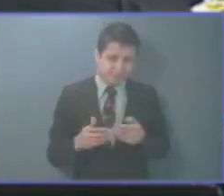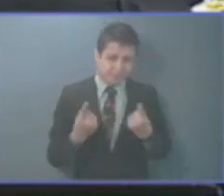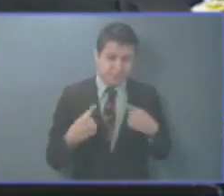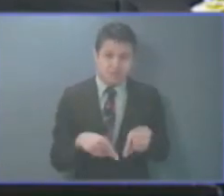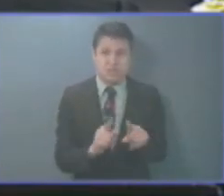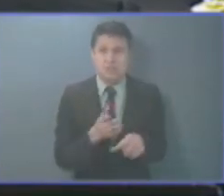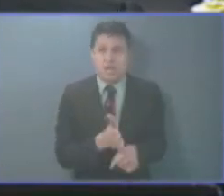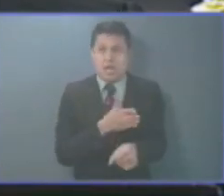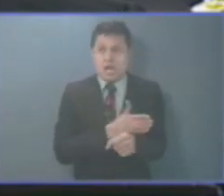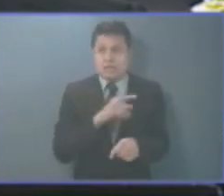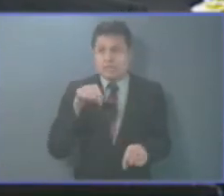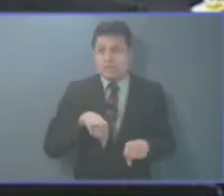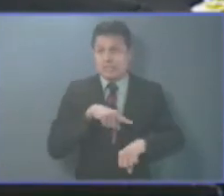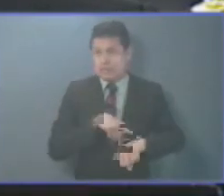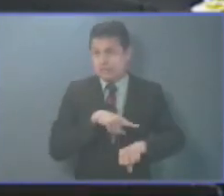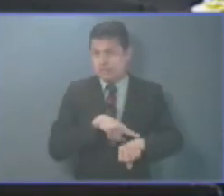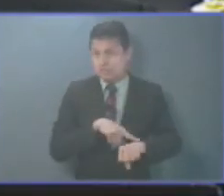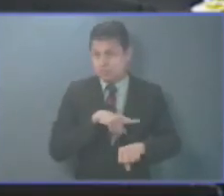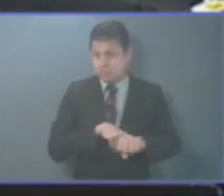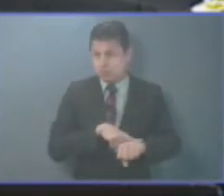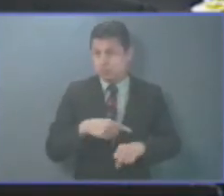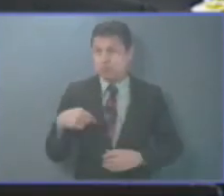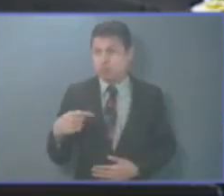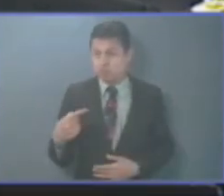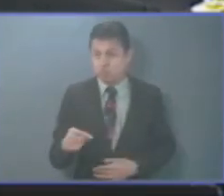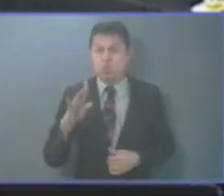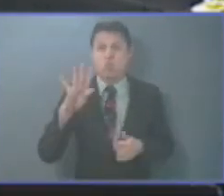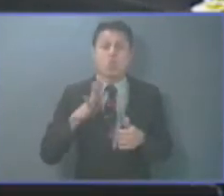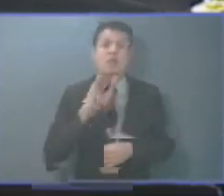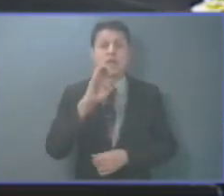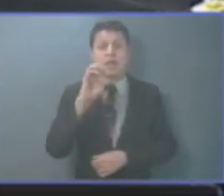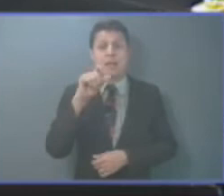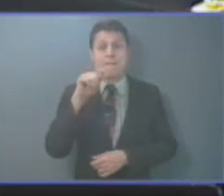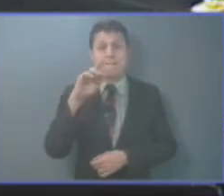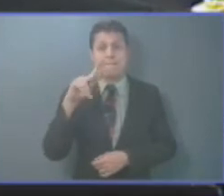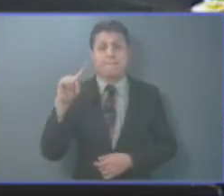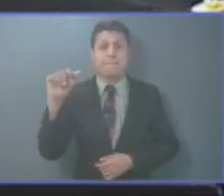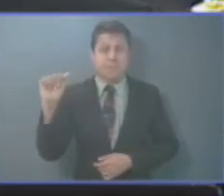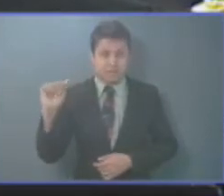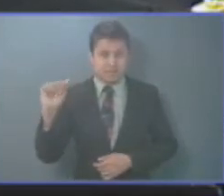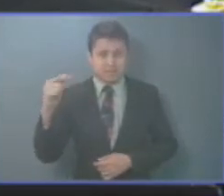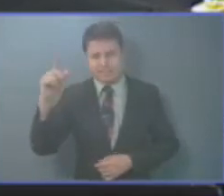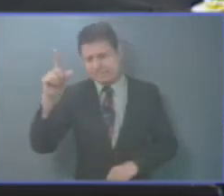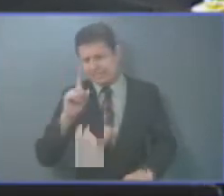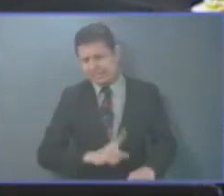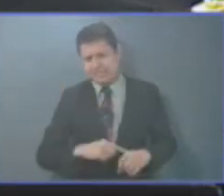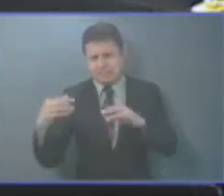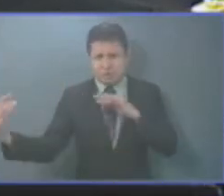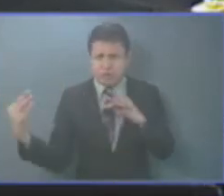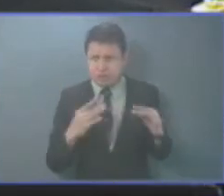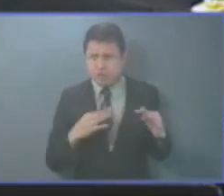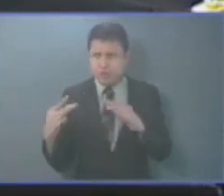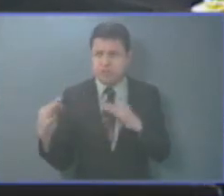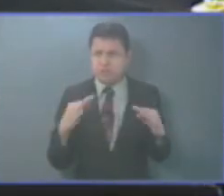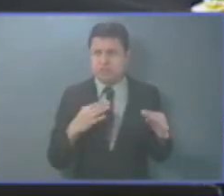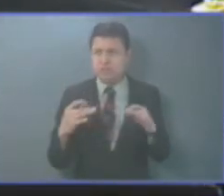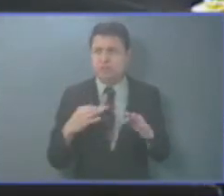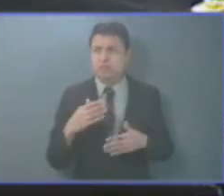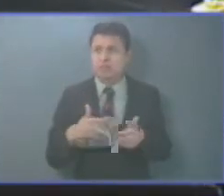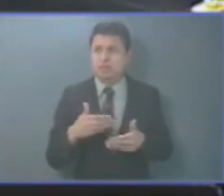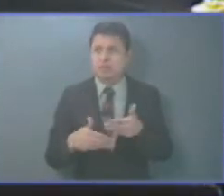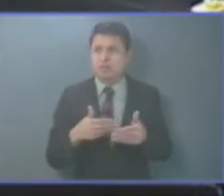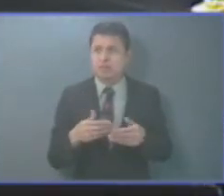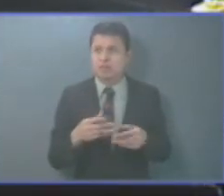Antes de nuestra era, cuando Esparta era una nación guerrera, que tanto admiramos cuando vimos la película Los